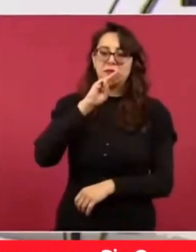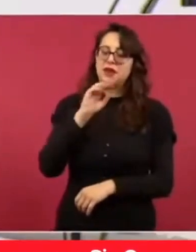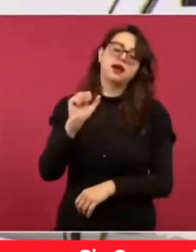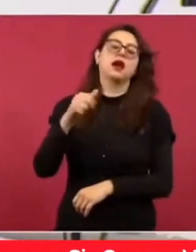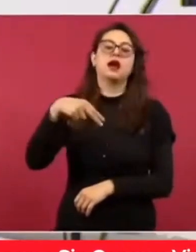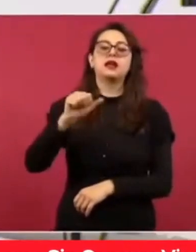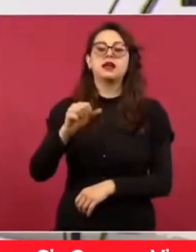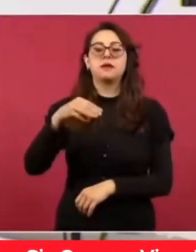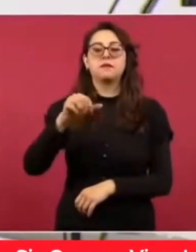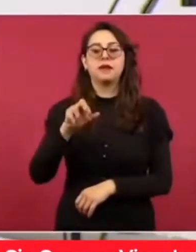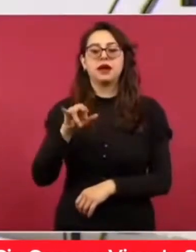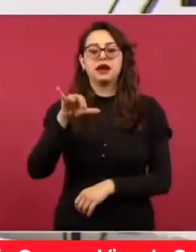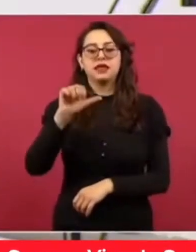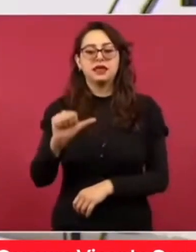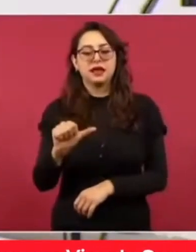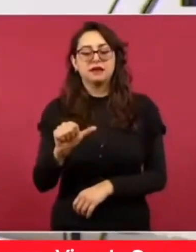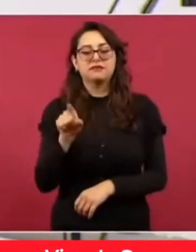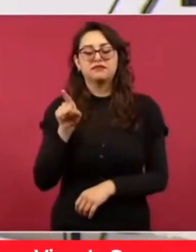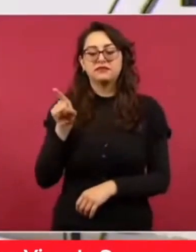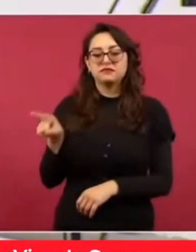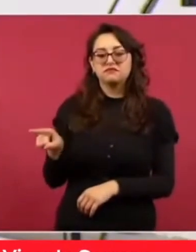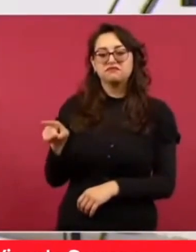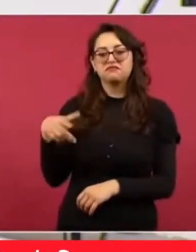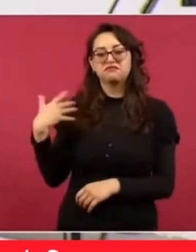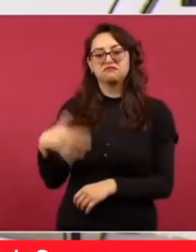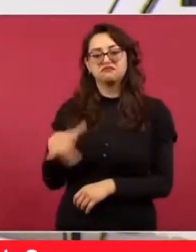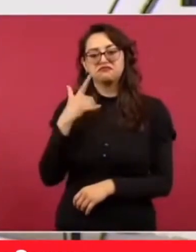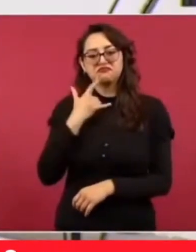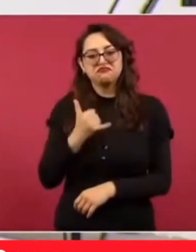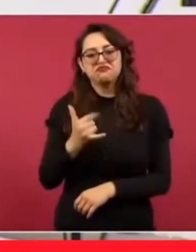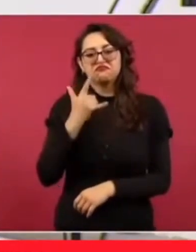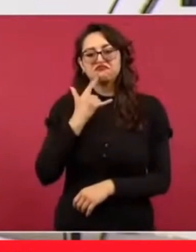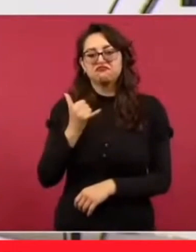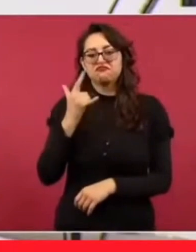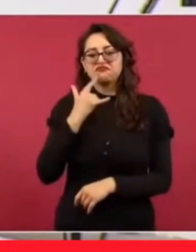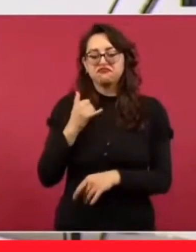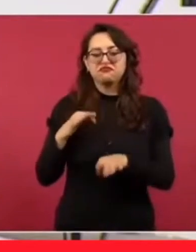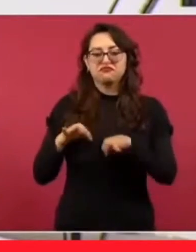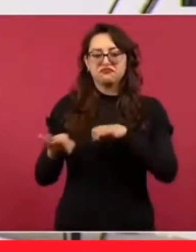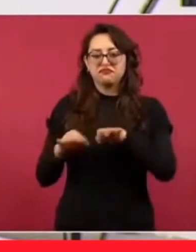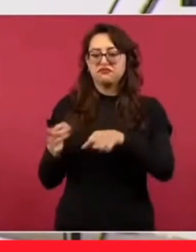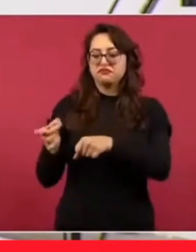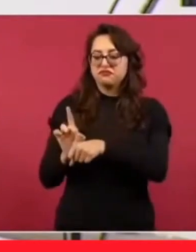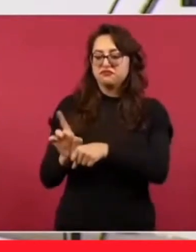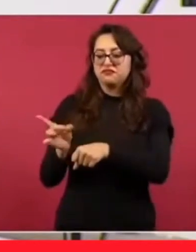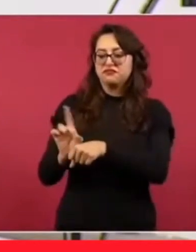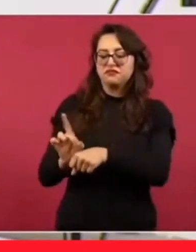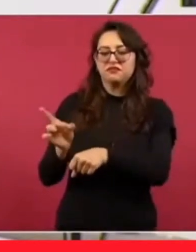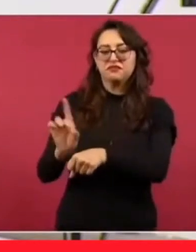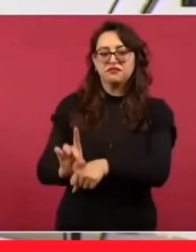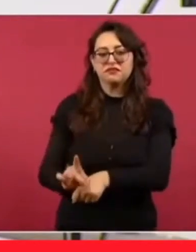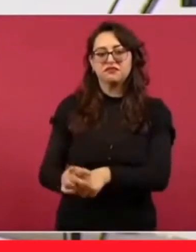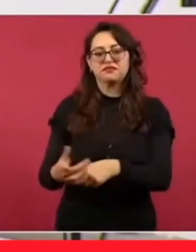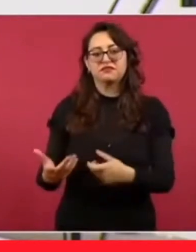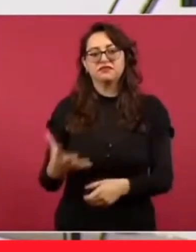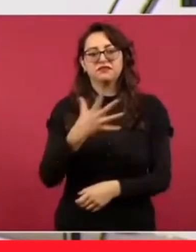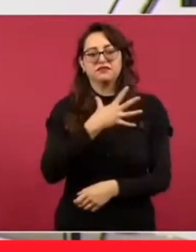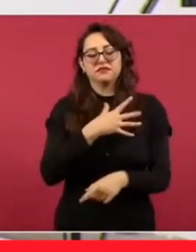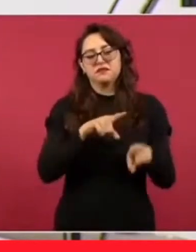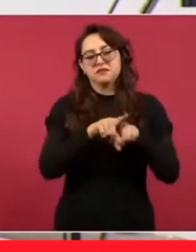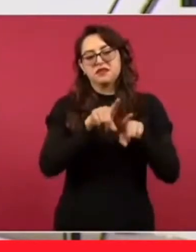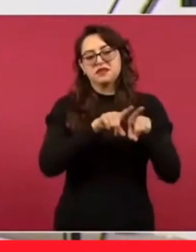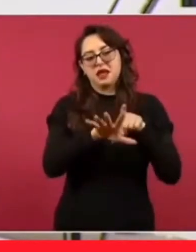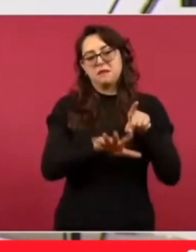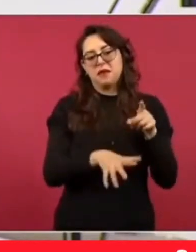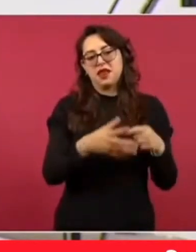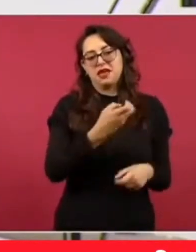quien tuvo la perseverancia, el compromiso, el trabajo digno de educarnos a mi hermana, a mis hermanas y a mí,